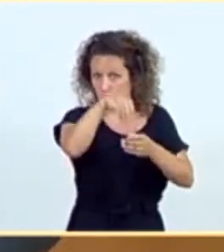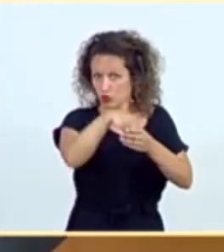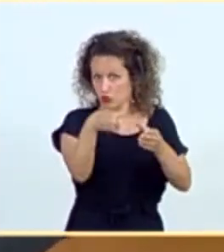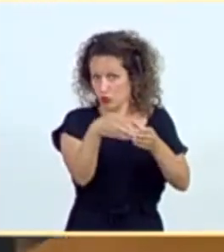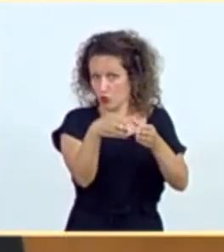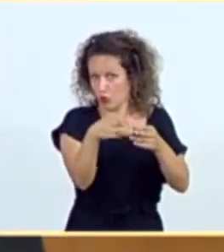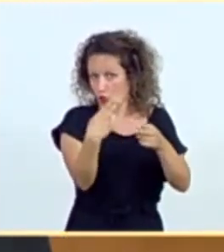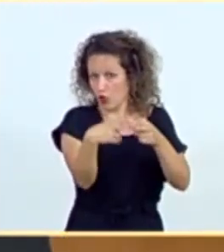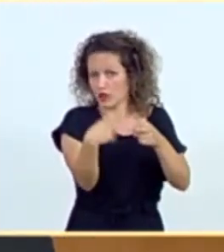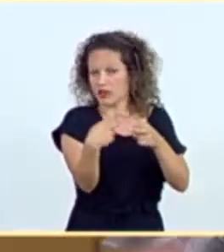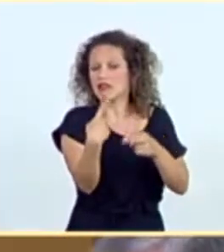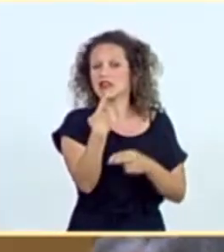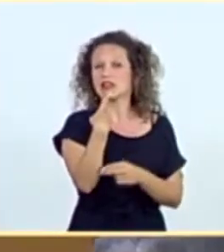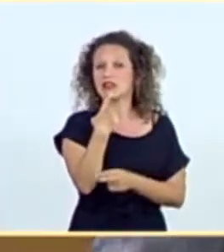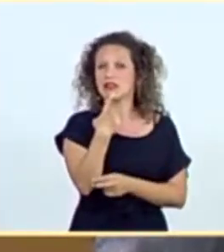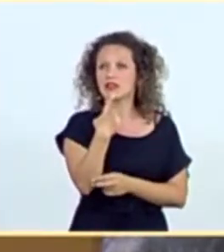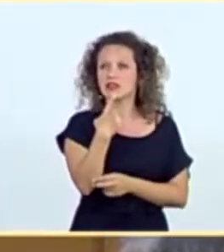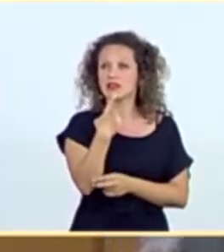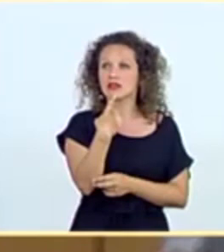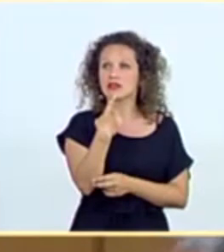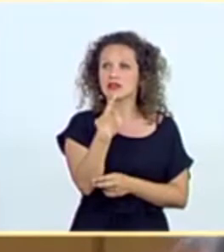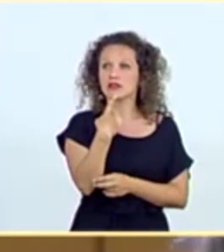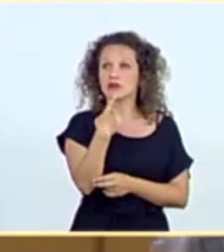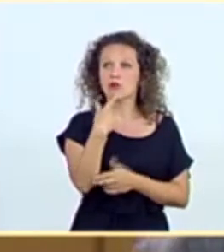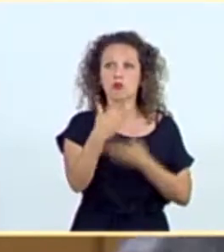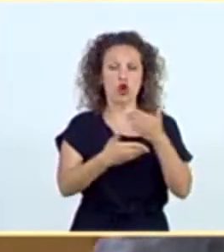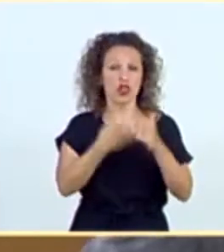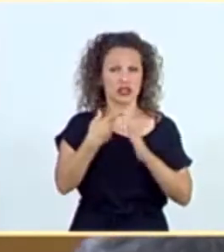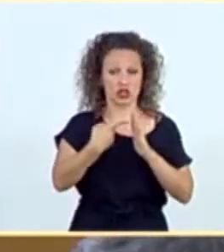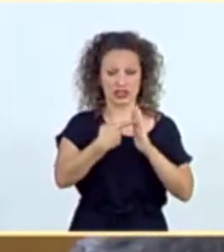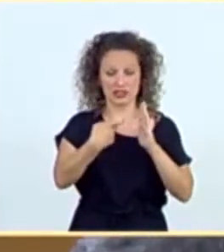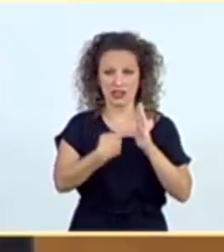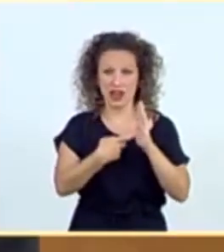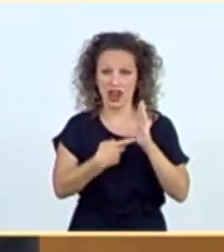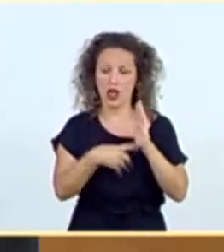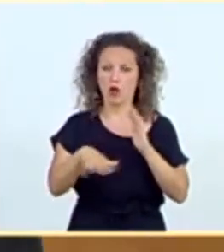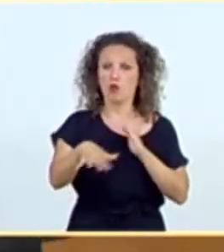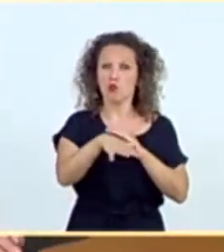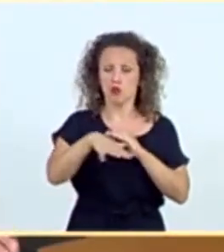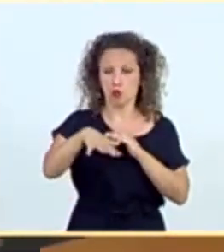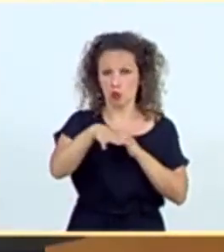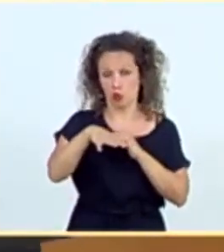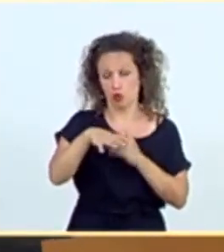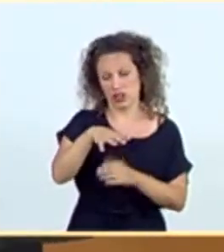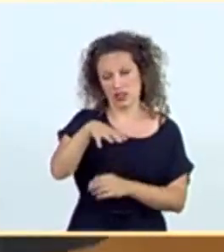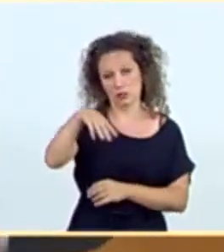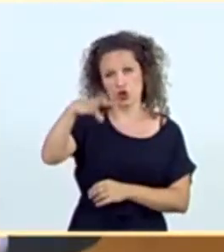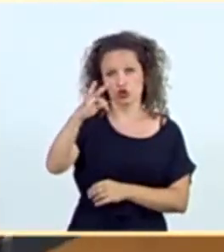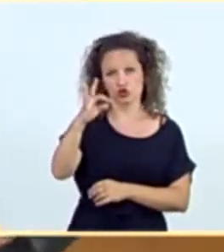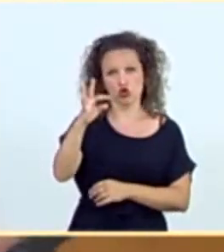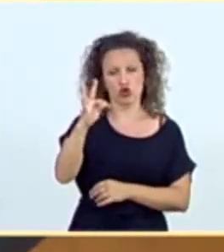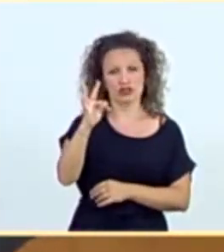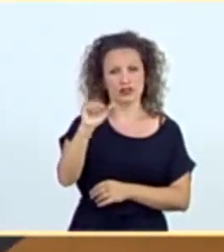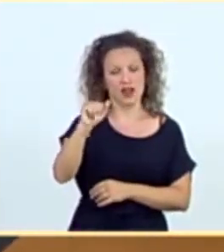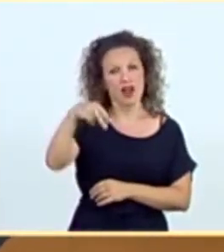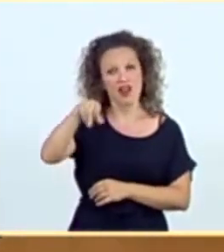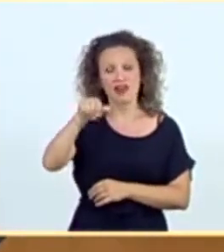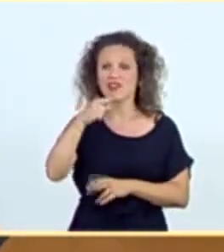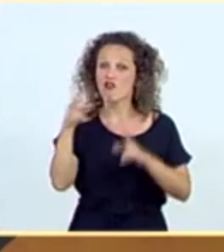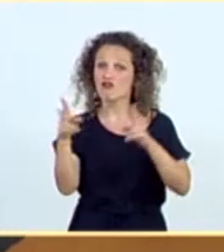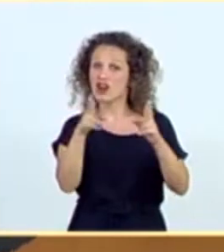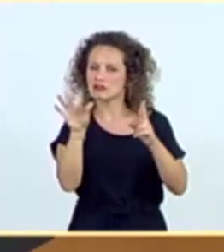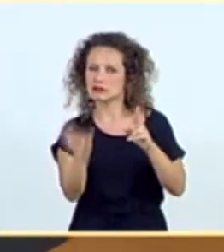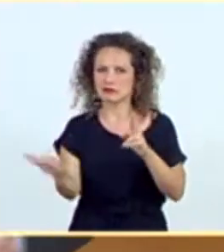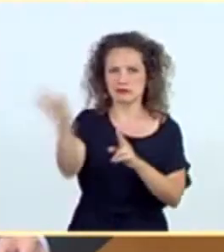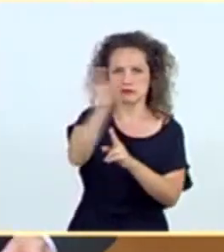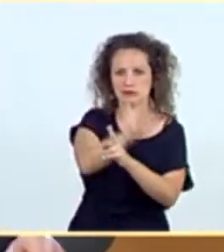política, decretó incluso en proceso de desescalada que el municipio de Tartana regresara a una fase anterior. Por tanto, han actuado a mi